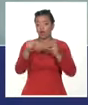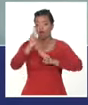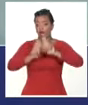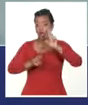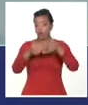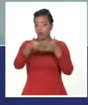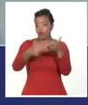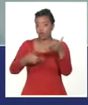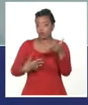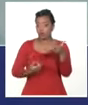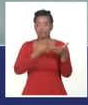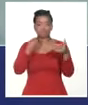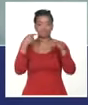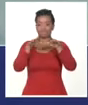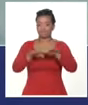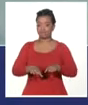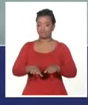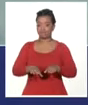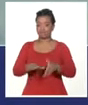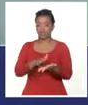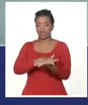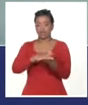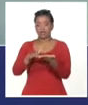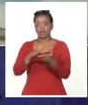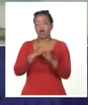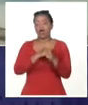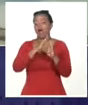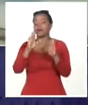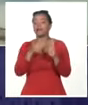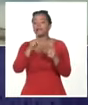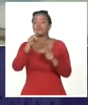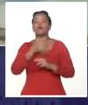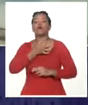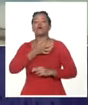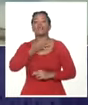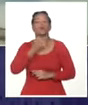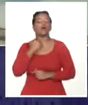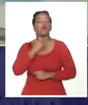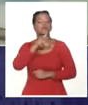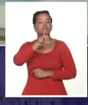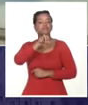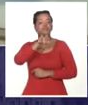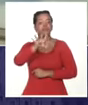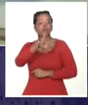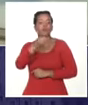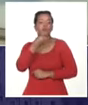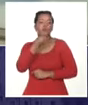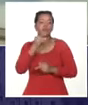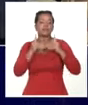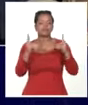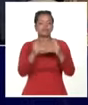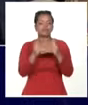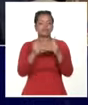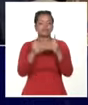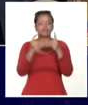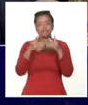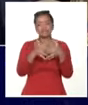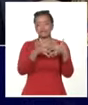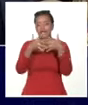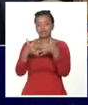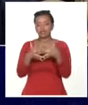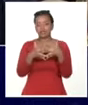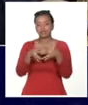El presidente de la Cámara de Representantes